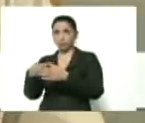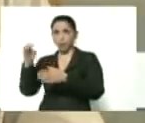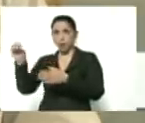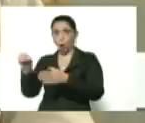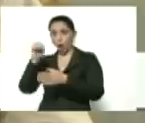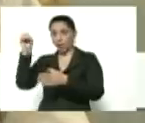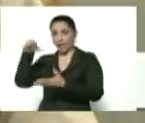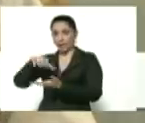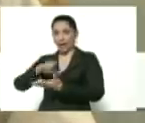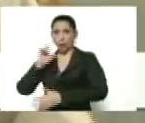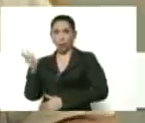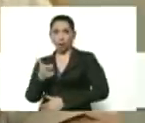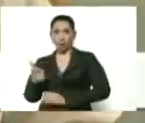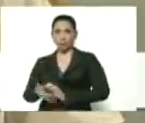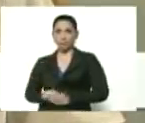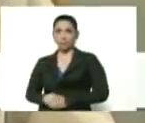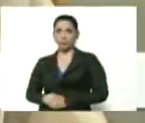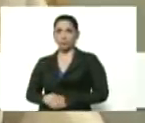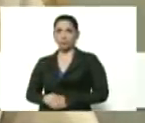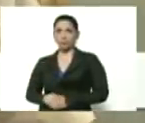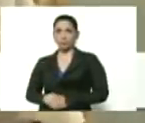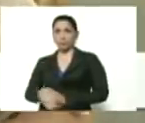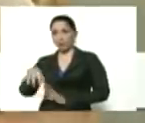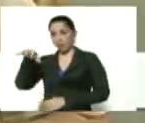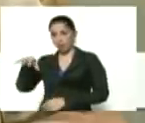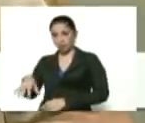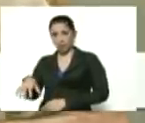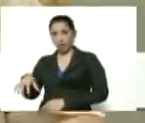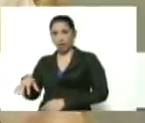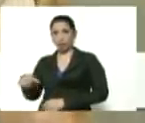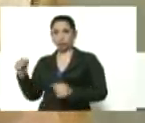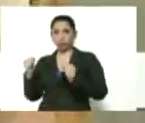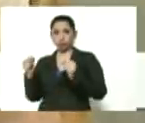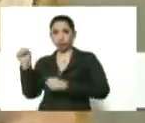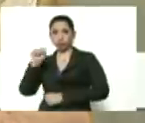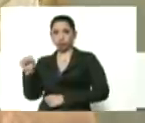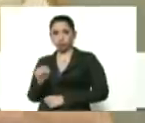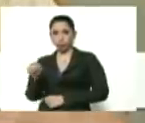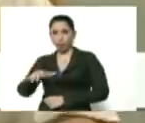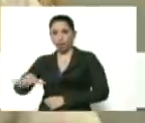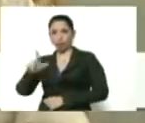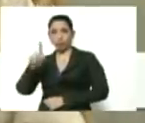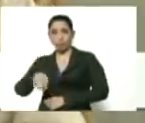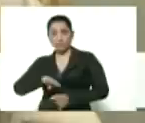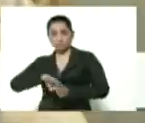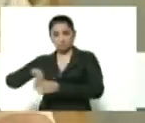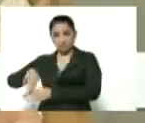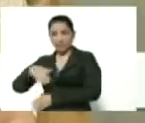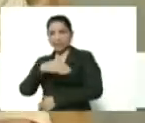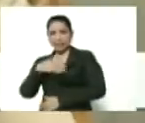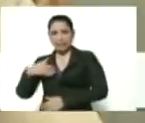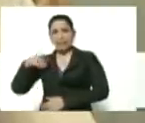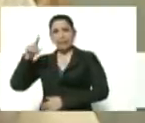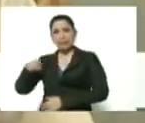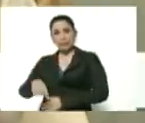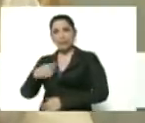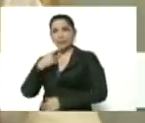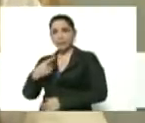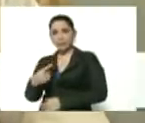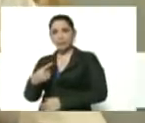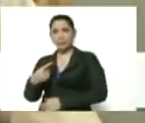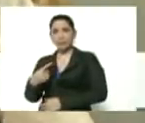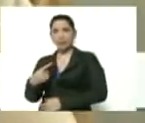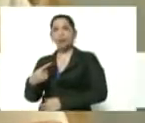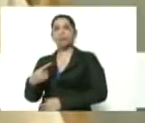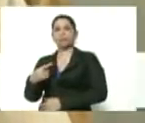del estado huárico y los estados andinos y el sur del lago. Por otra parte, presidente, también señalar que la producción de